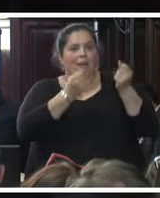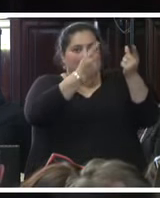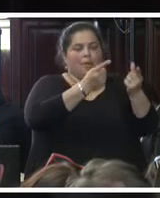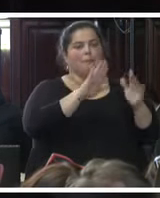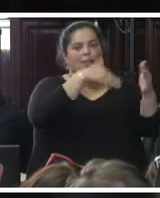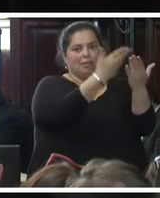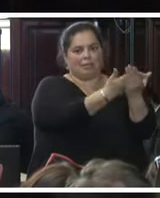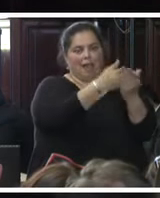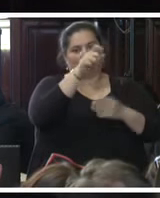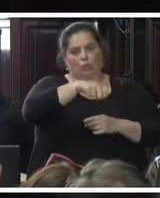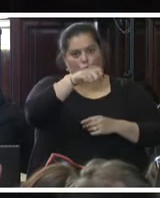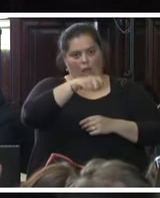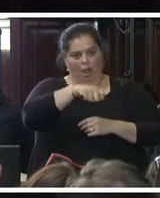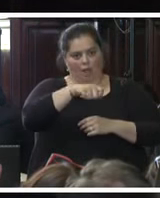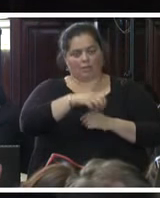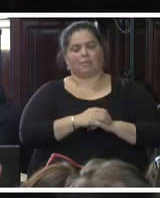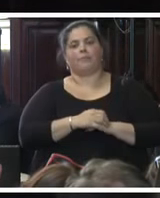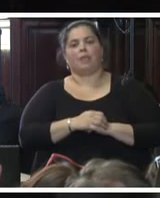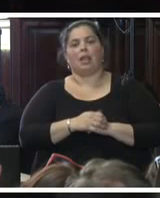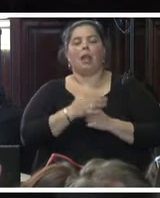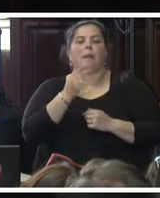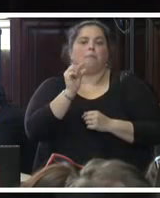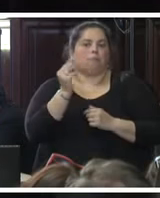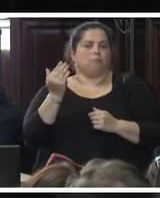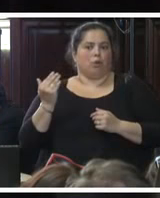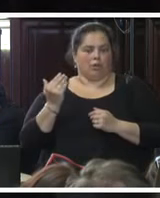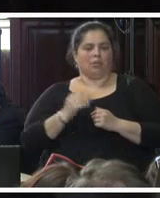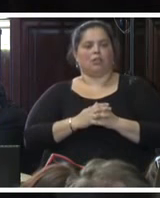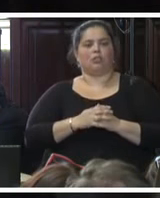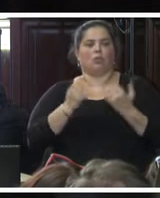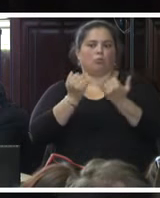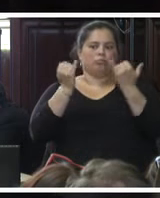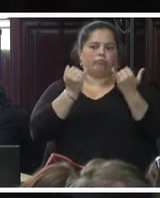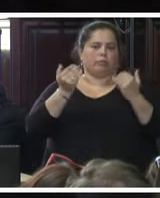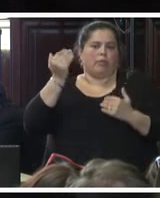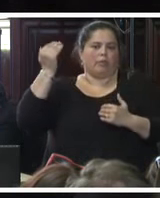Mencionaría que recién, muy recientemente, apenas hace unos cuantos días,